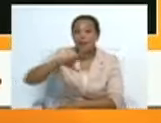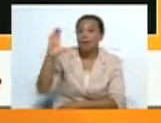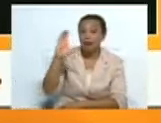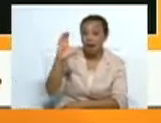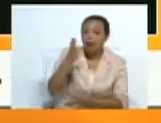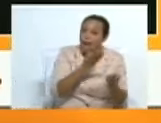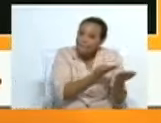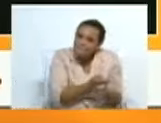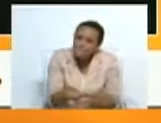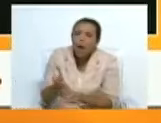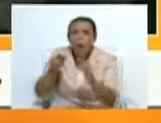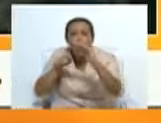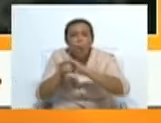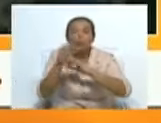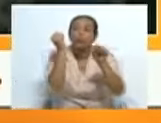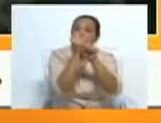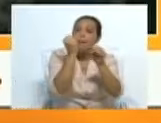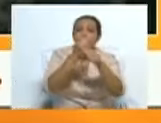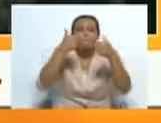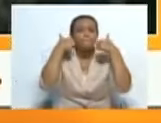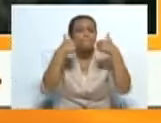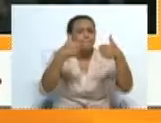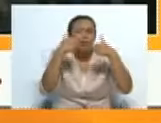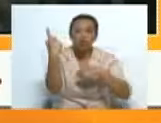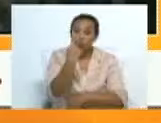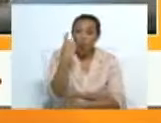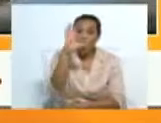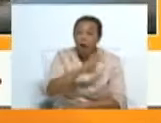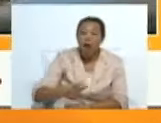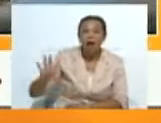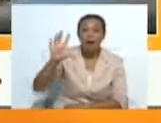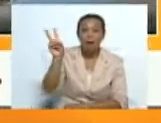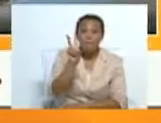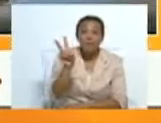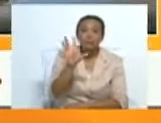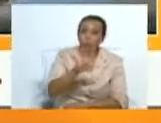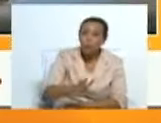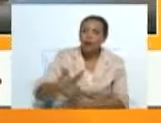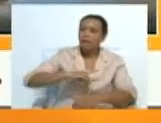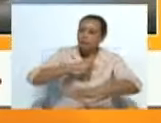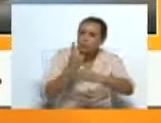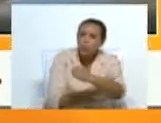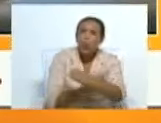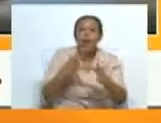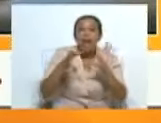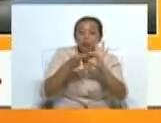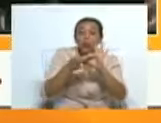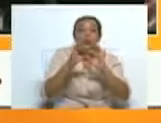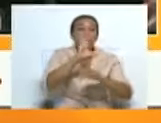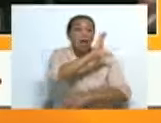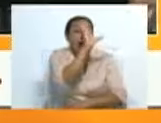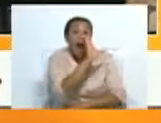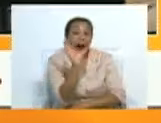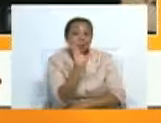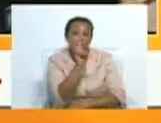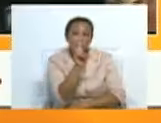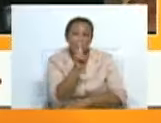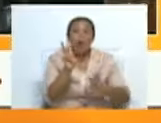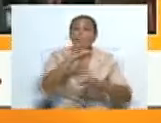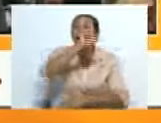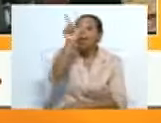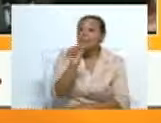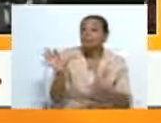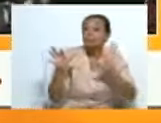que está haciendo un hermoso trabajo, no solo en Caracas, sino en todo el país, para fortalecer la relación cultural entre nuestros